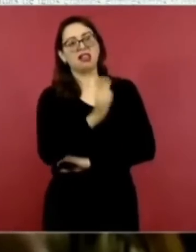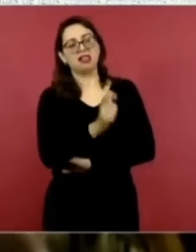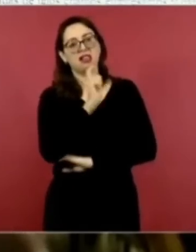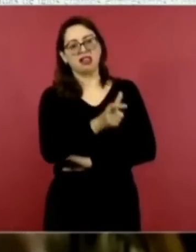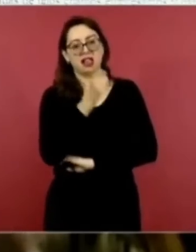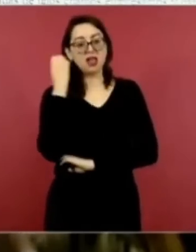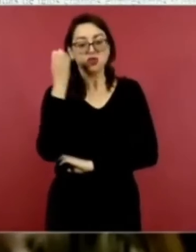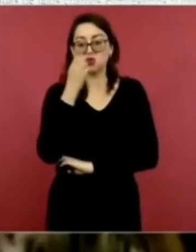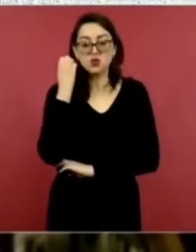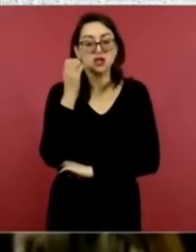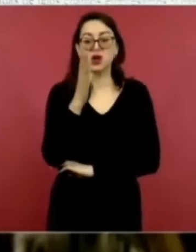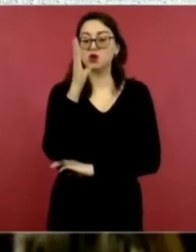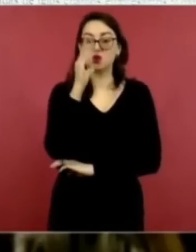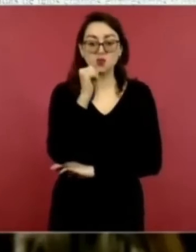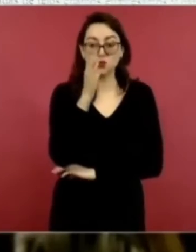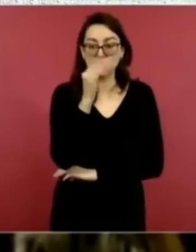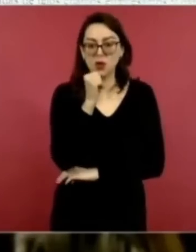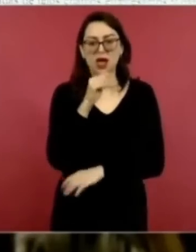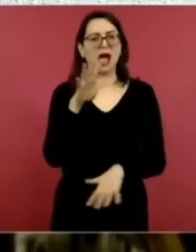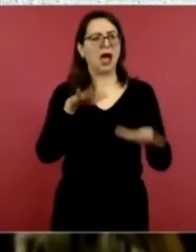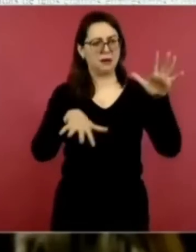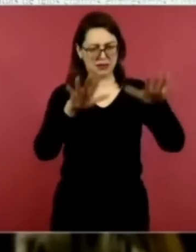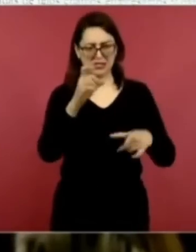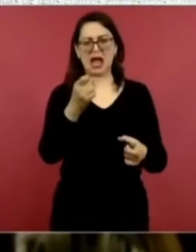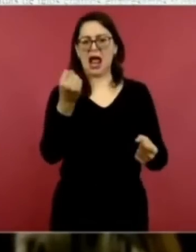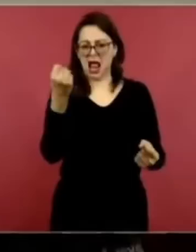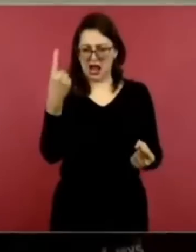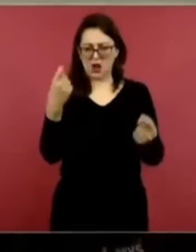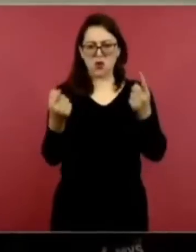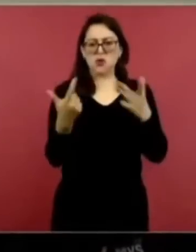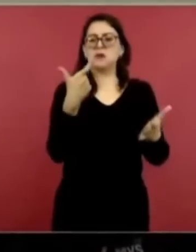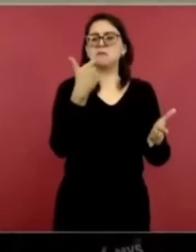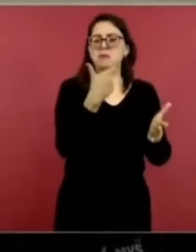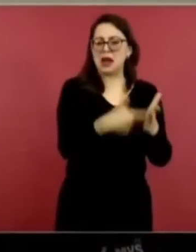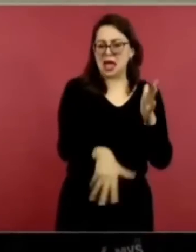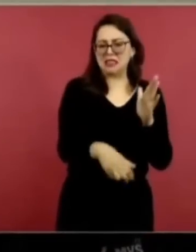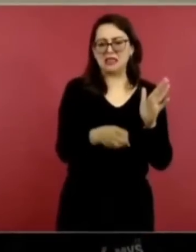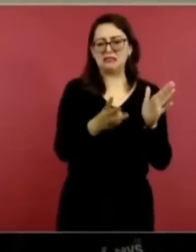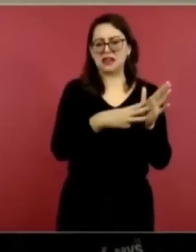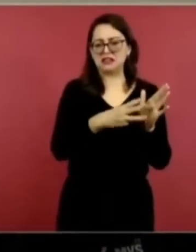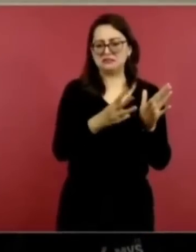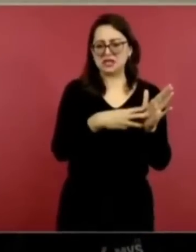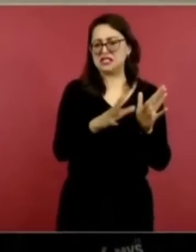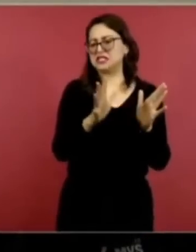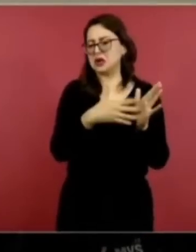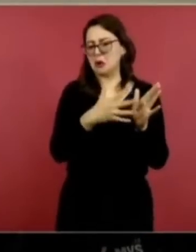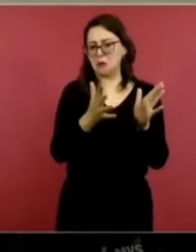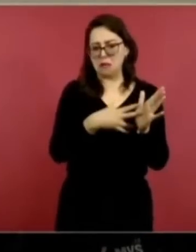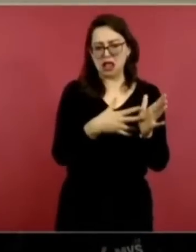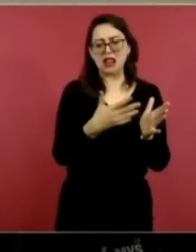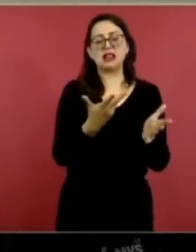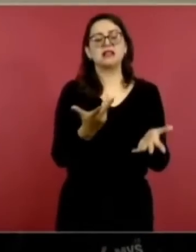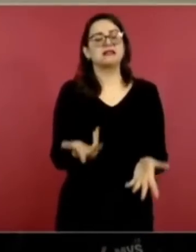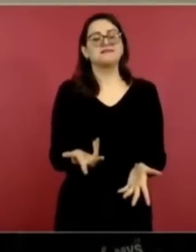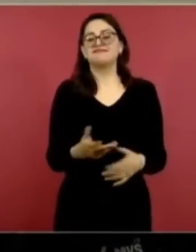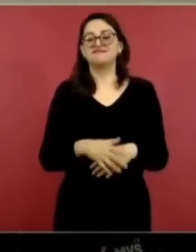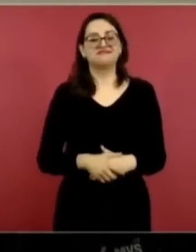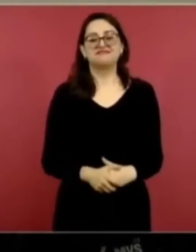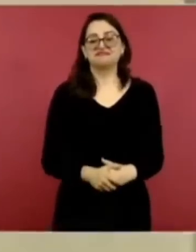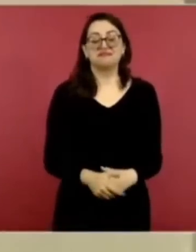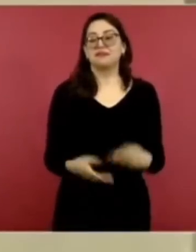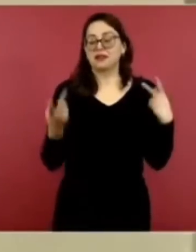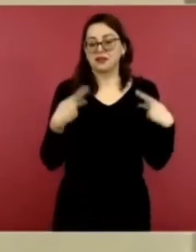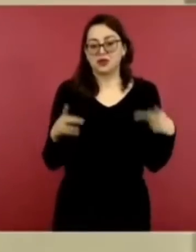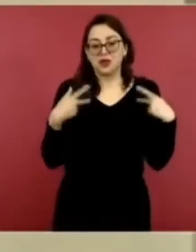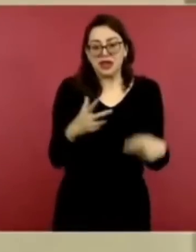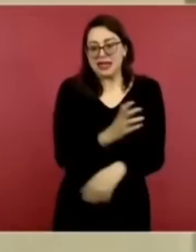por muy baratas de tres mil, de cinco mil pesos mensuales? Un hijo de campesino, un